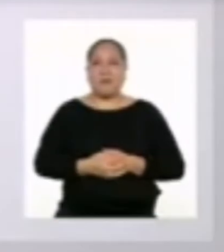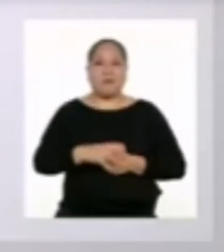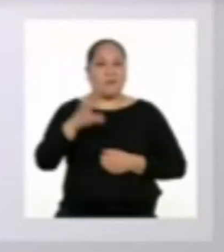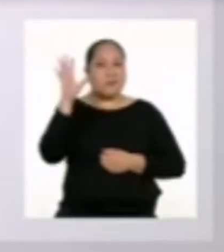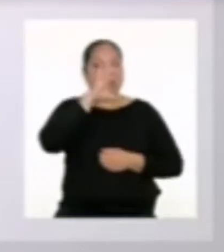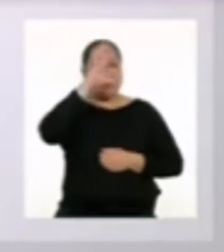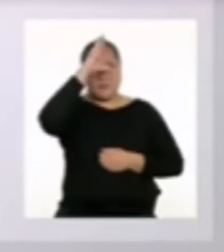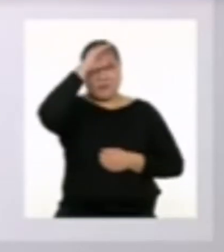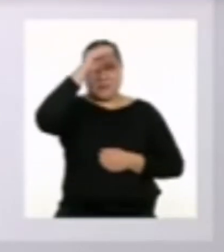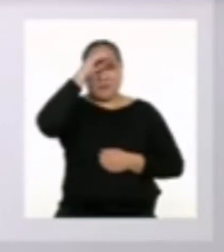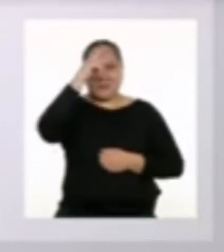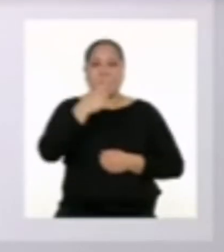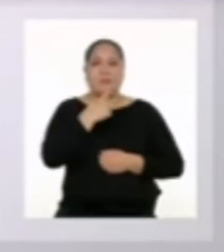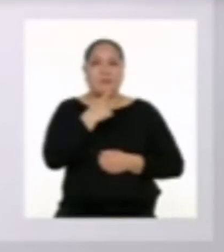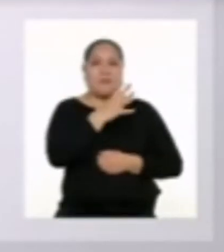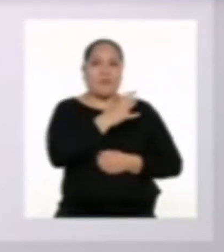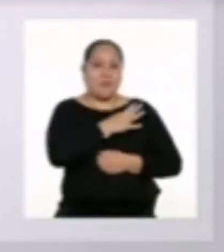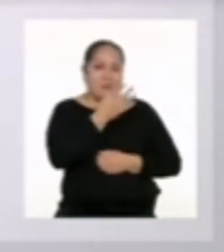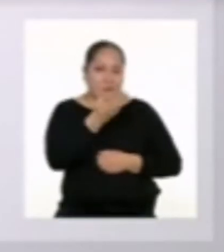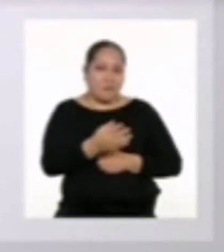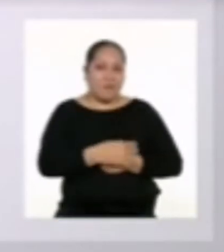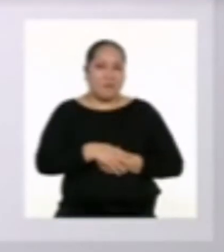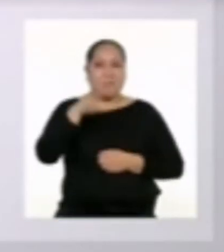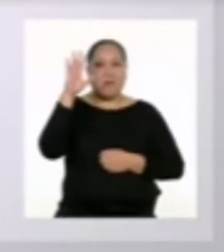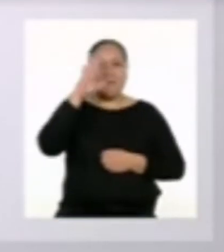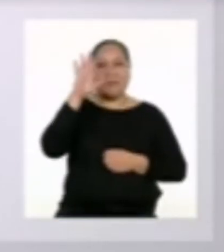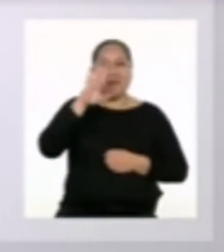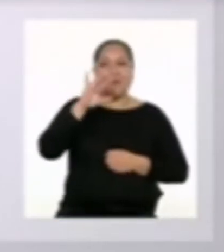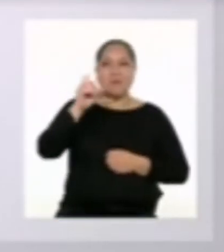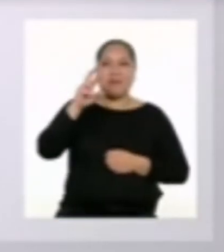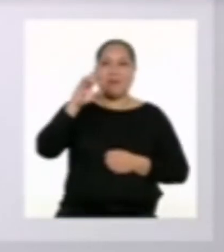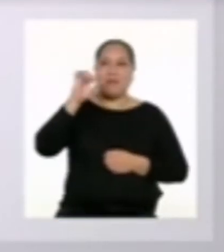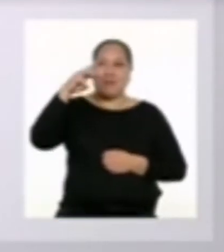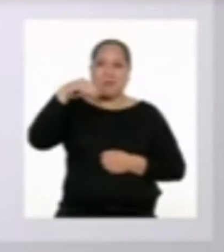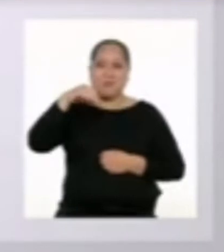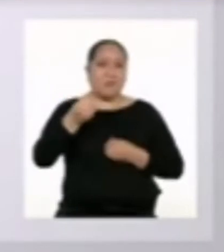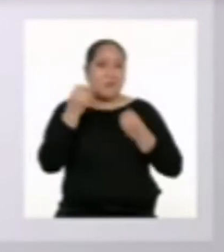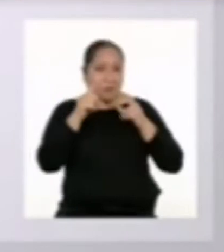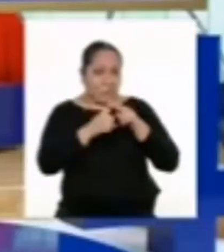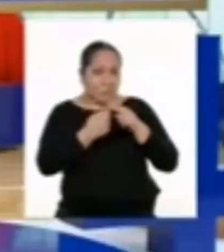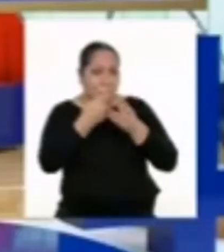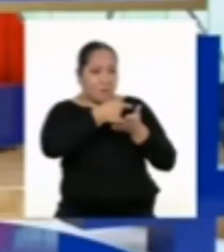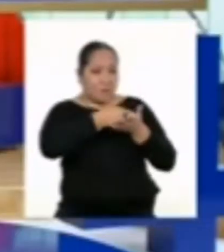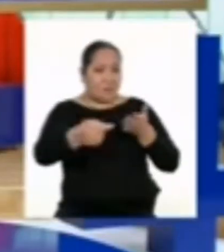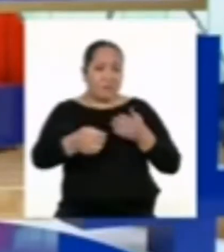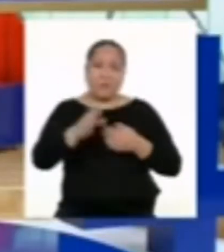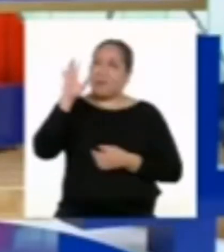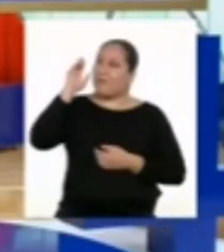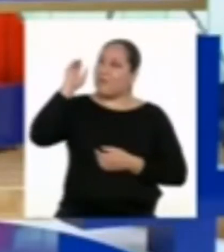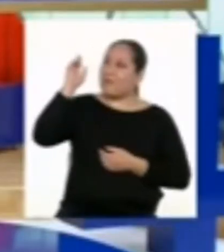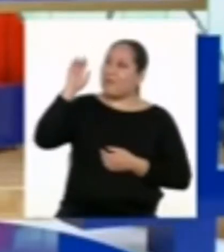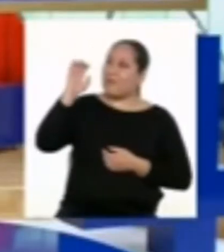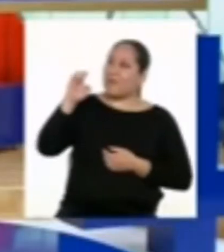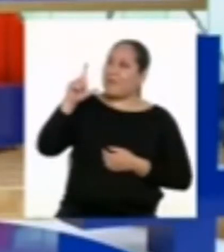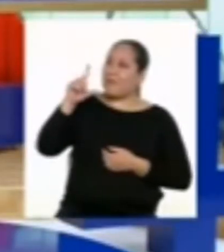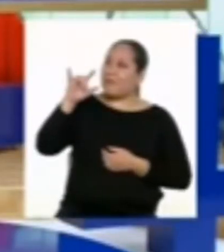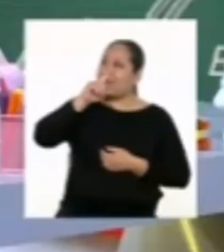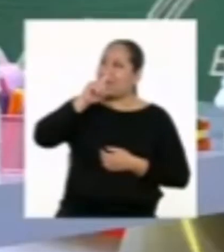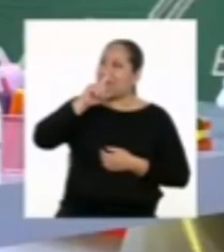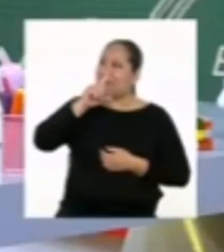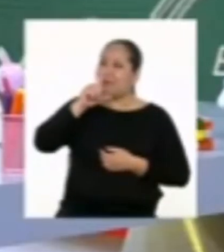¡Hola chicas y chicos de cuarta de secundaria! ¡Hola Yarenice! ¿Cómo han empezado esta semana? ¡Hola profesora Elizabeth!